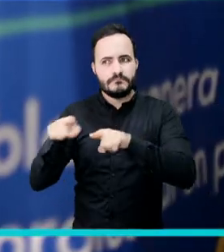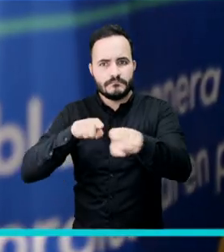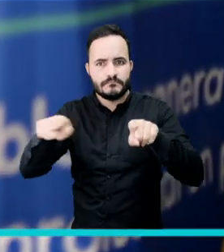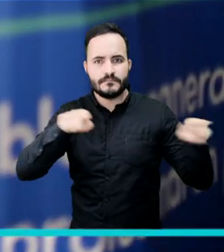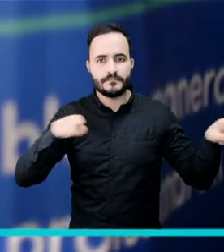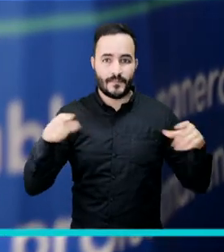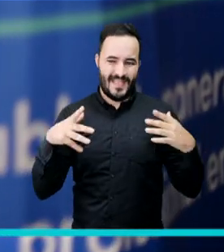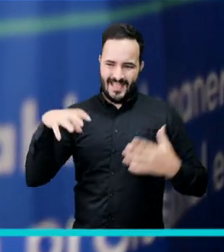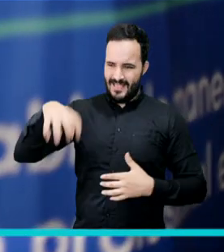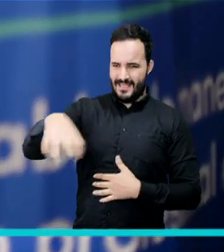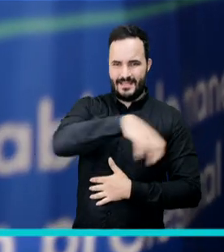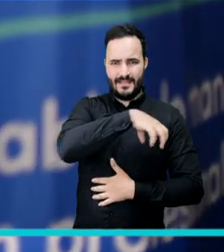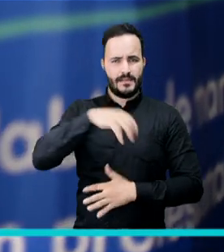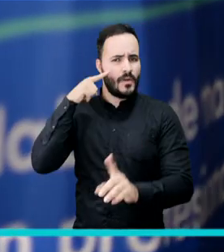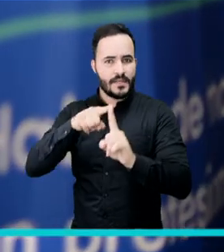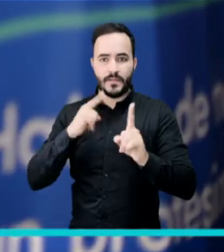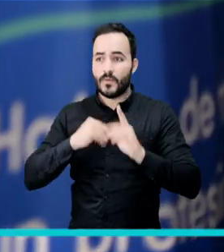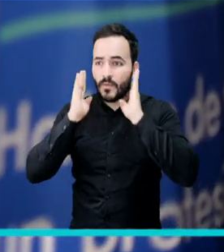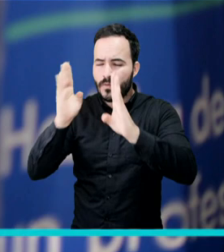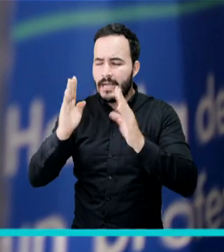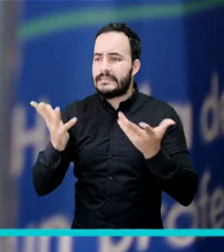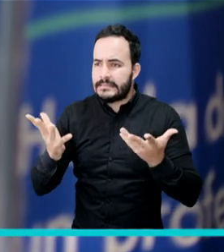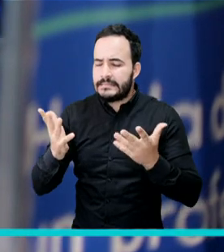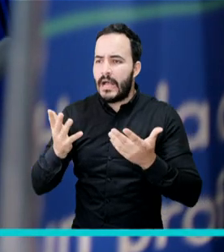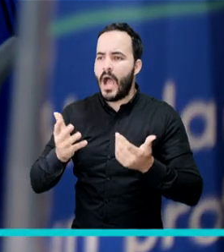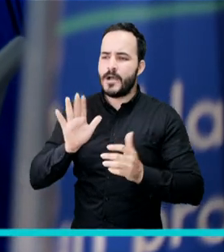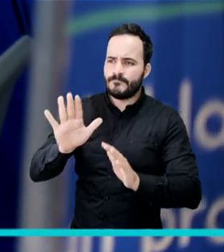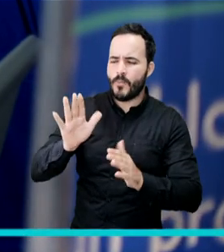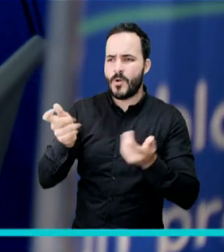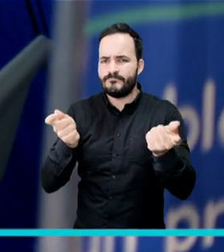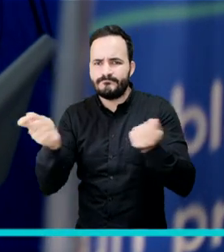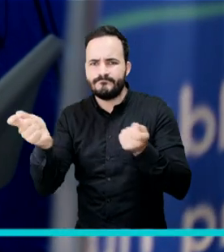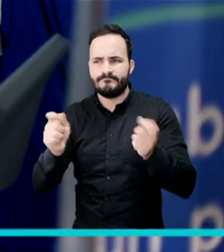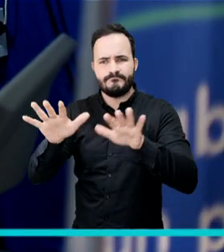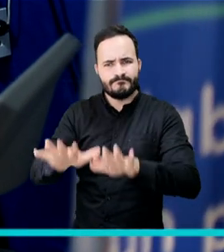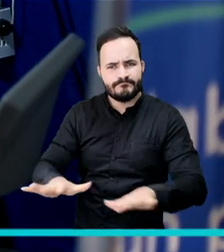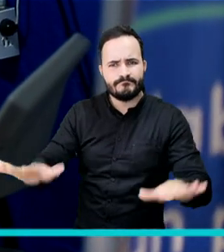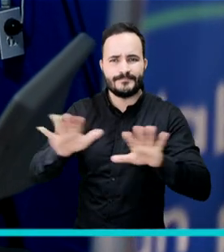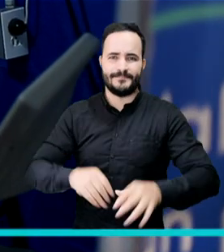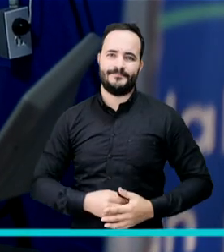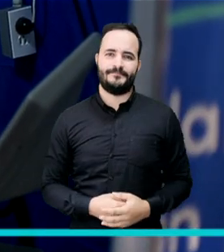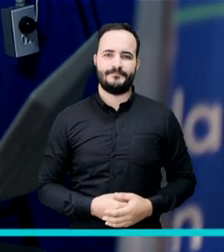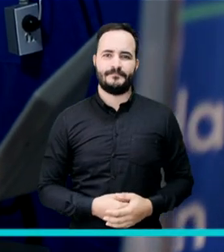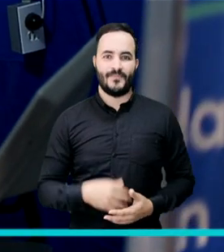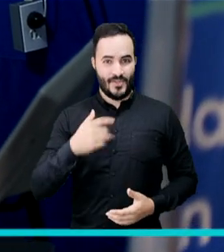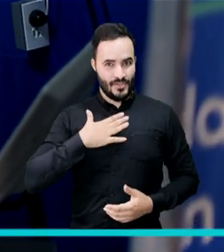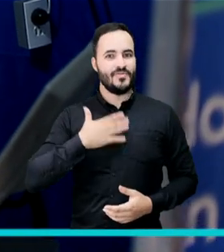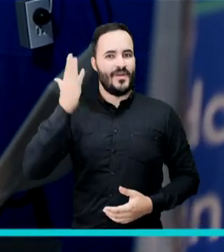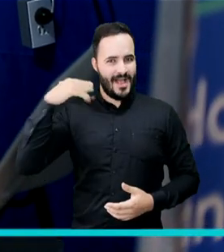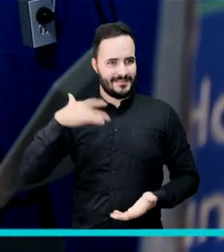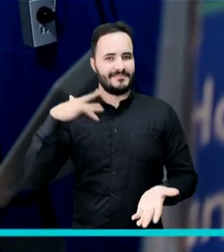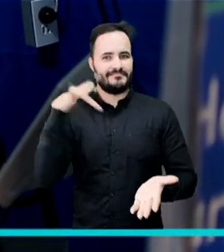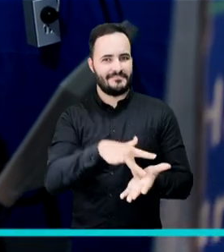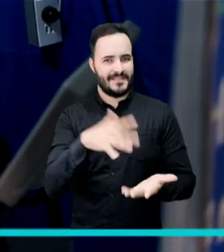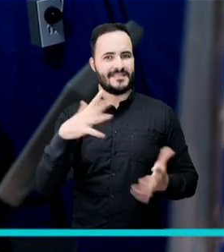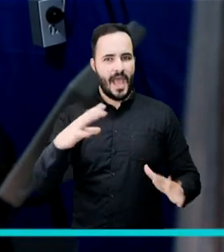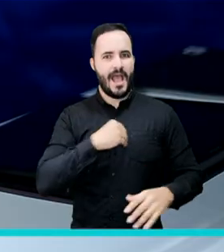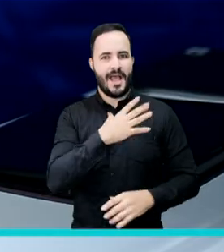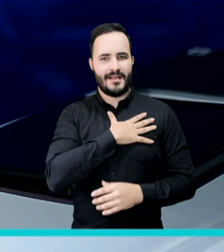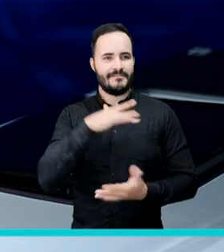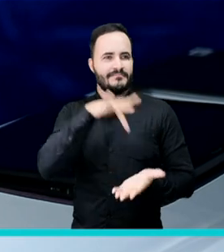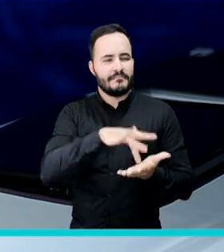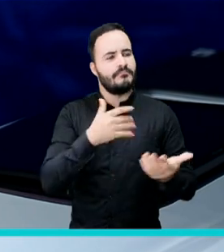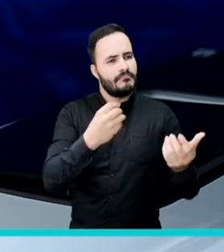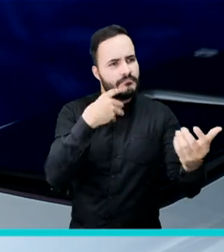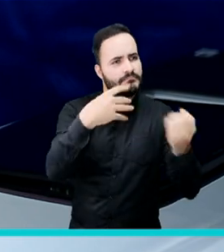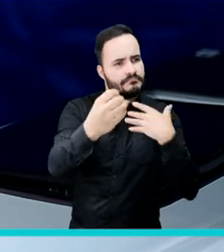Y el objeto como tal de los escuchaderos es mitigar toda esta serie de conflictos e inconvenientes. Yo tuve la oportunidad de estar en una